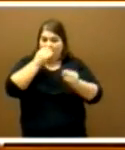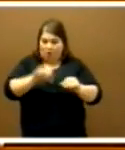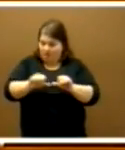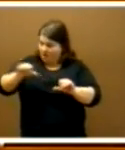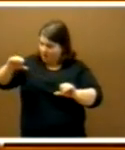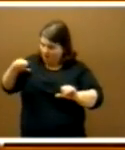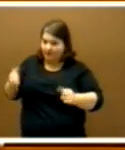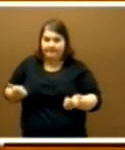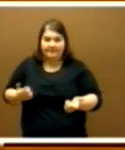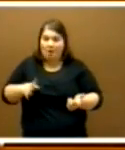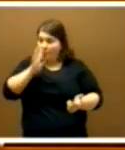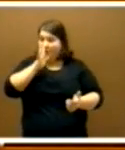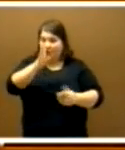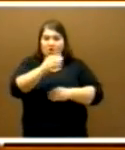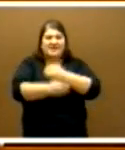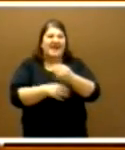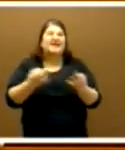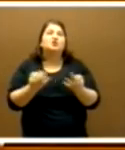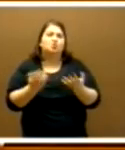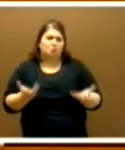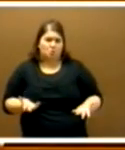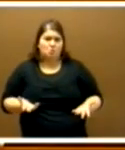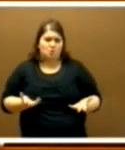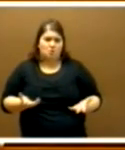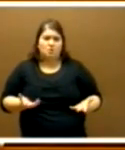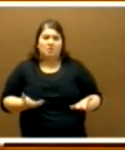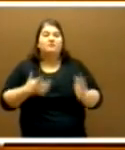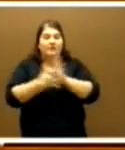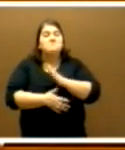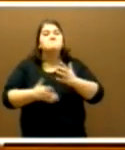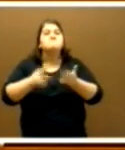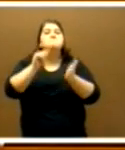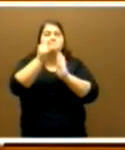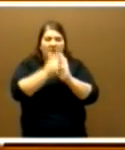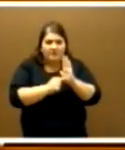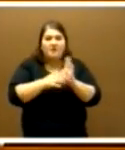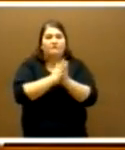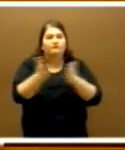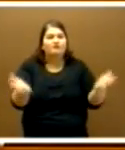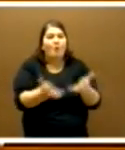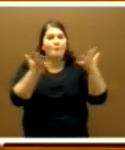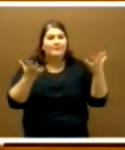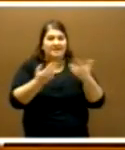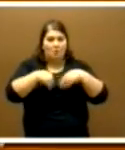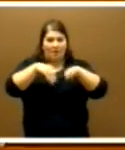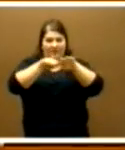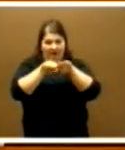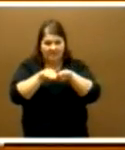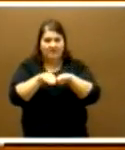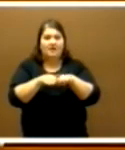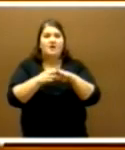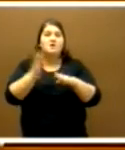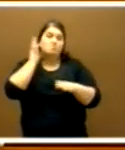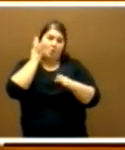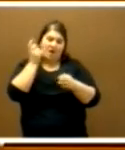¿Qué hemos hecho en estos cuatro años? Se han hecho muchas medidas que fomentan la igualdad, muchas medidas que fomentan la incorporación de la